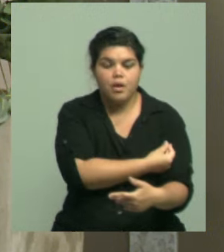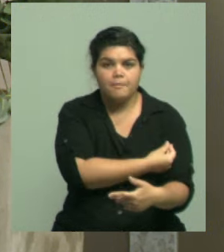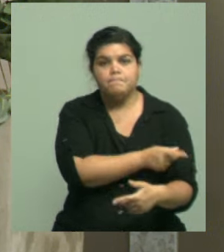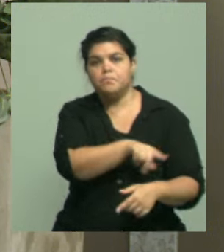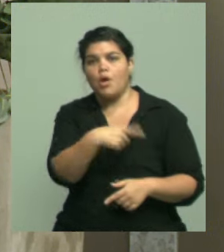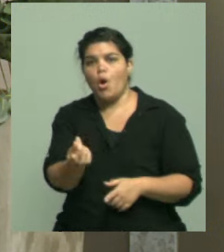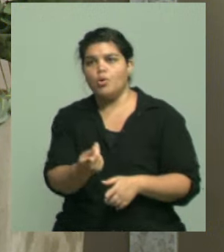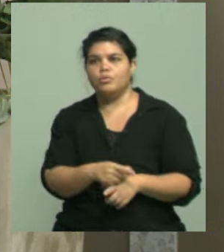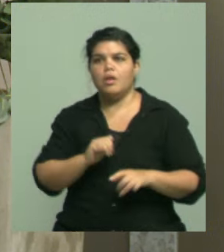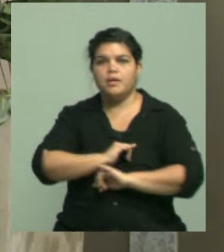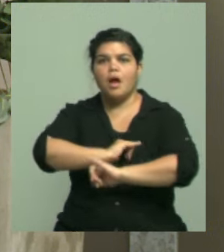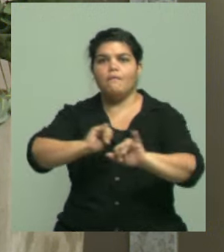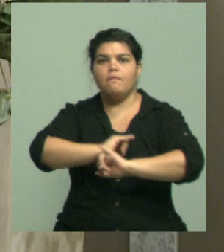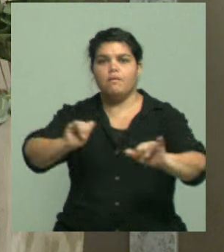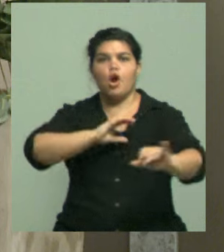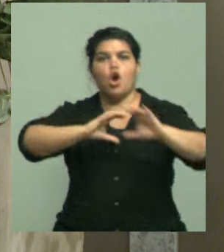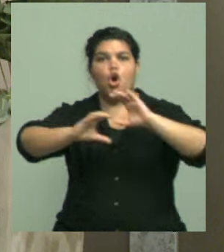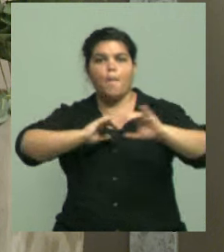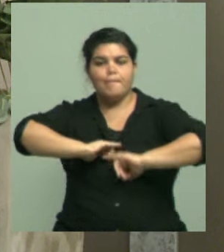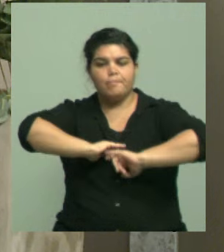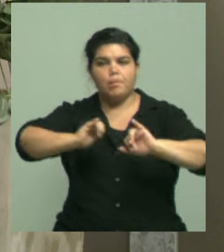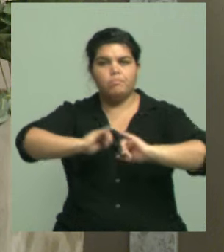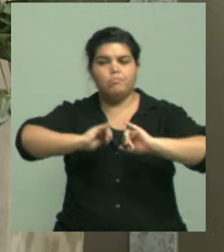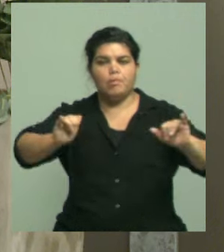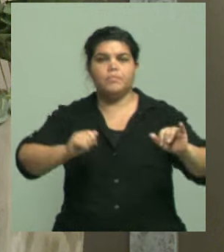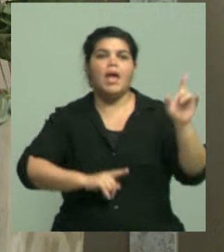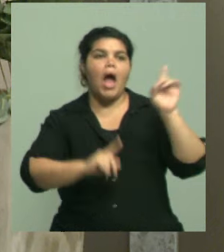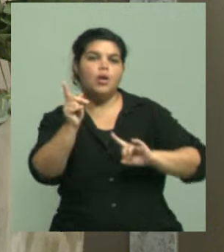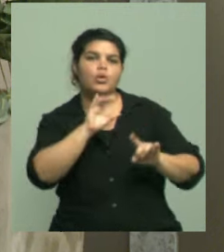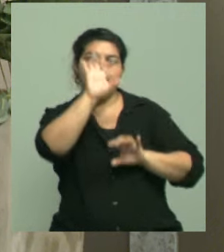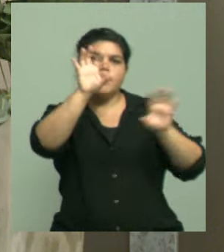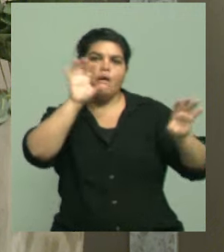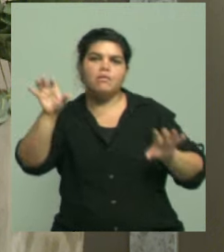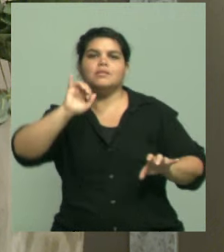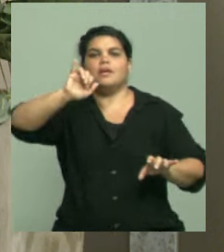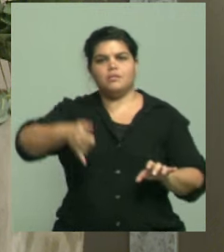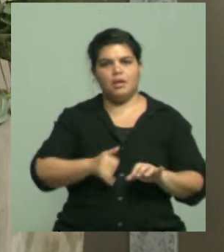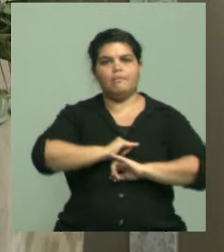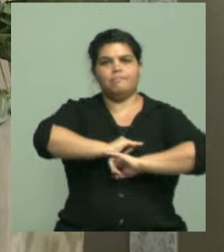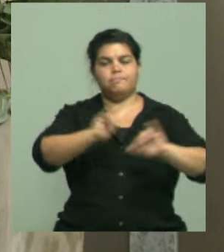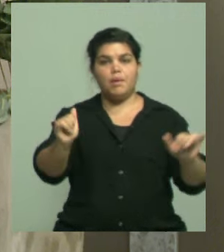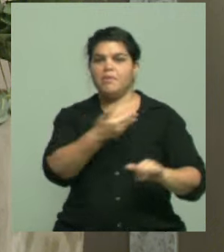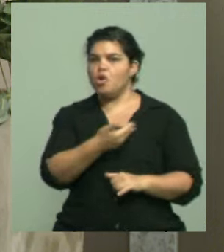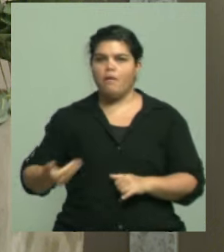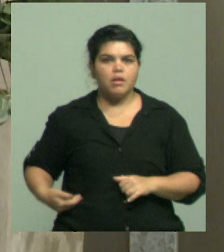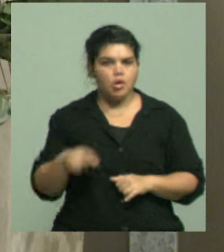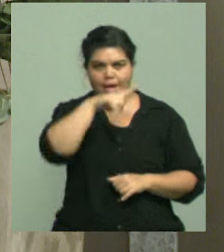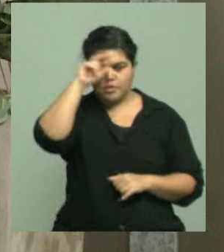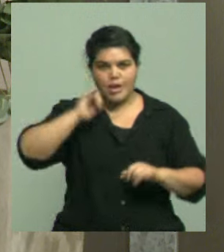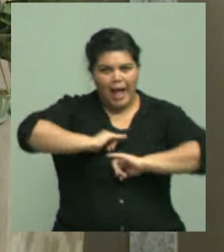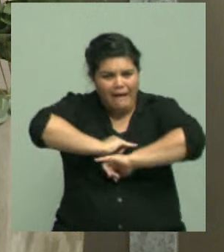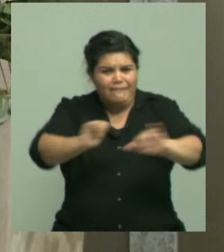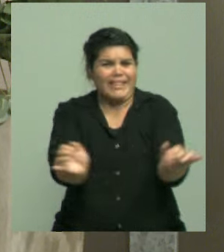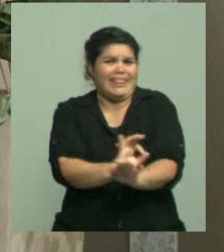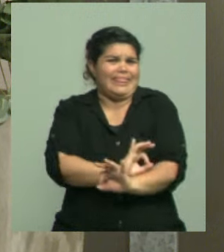comunicación, ¿no?, que hoy, salvo lo que están haciendo algunas provincias, el gobierno nacional no ha hecho mucho. Nada.